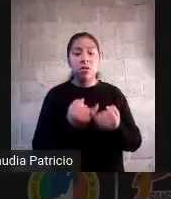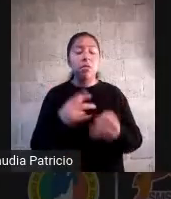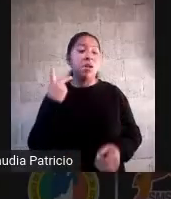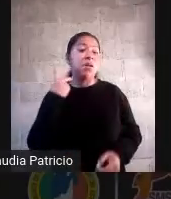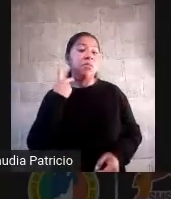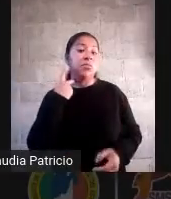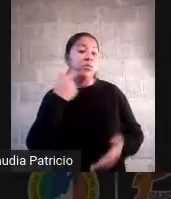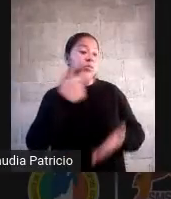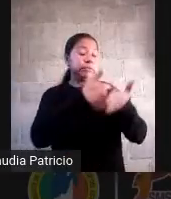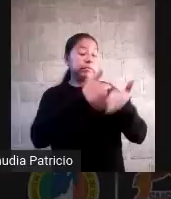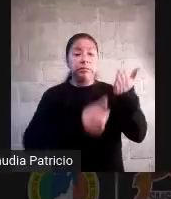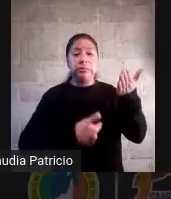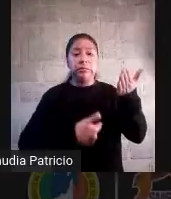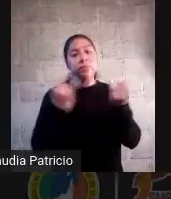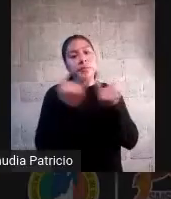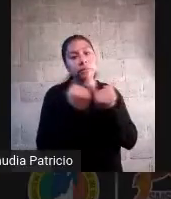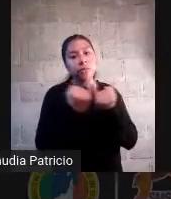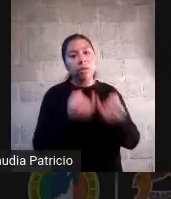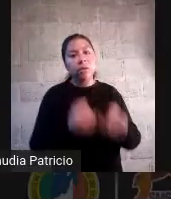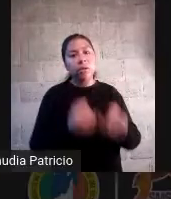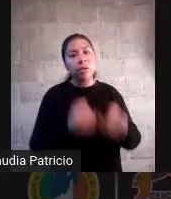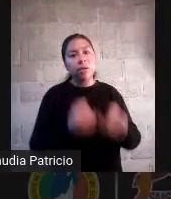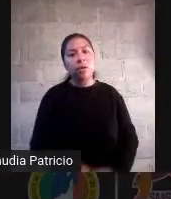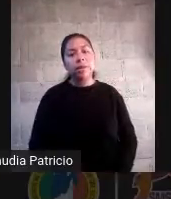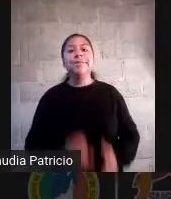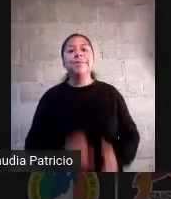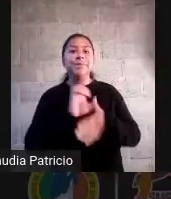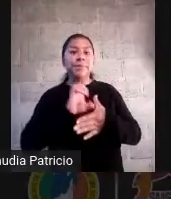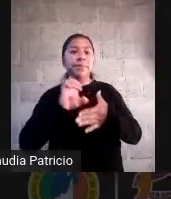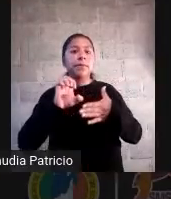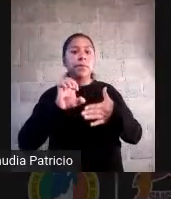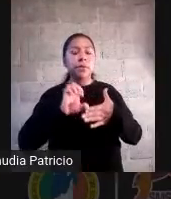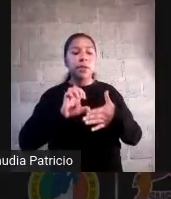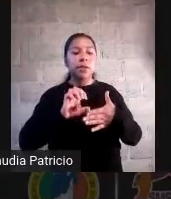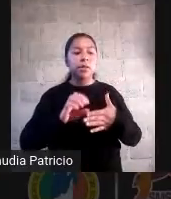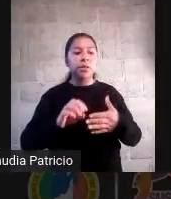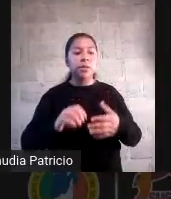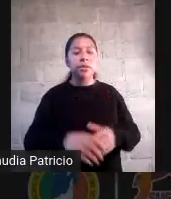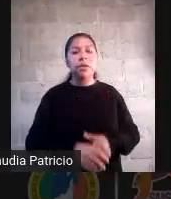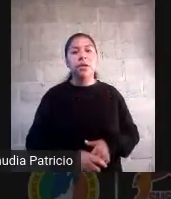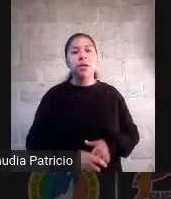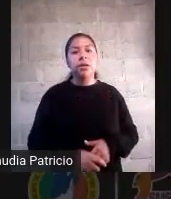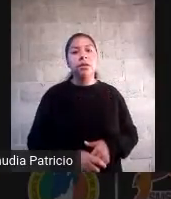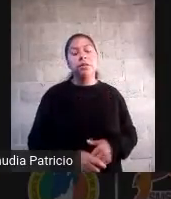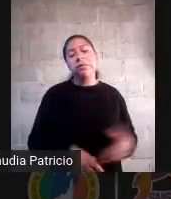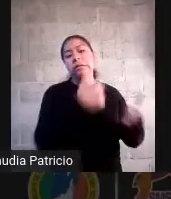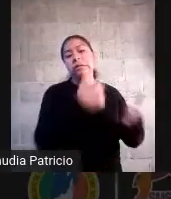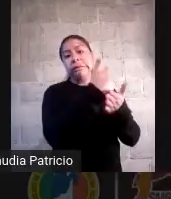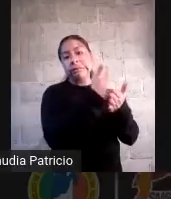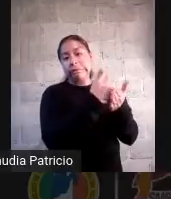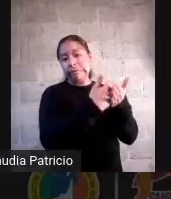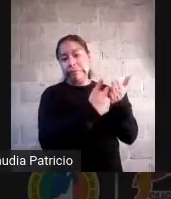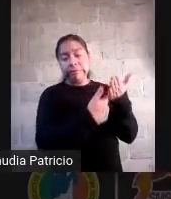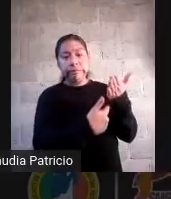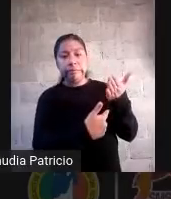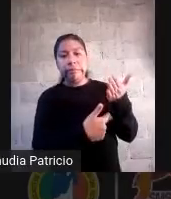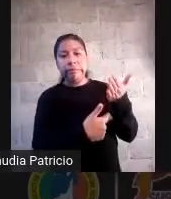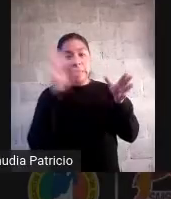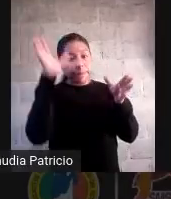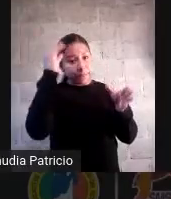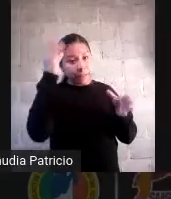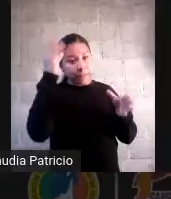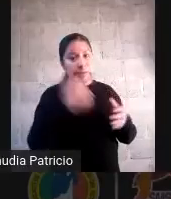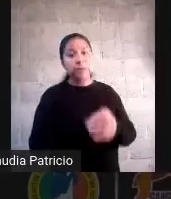ejemplo el enfoque competencial que debe tener cualquier plan y programas de nuestro país como de los otros del bloque américa latina